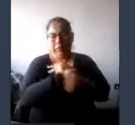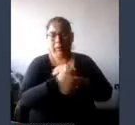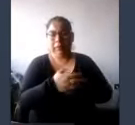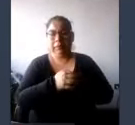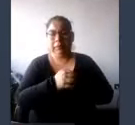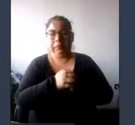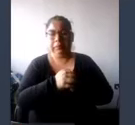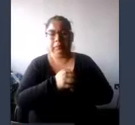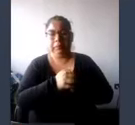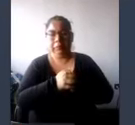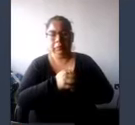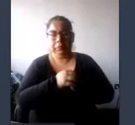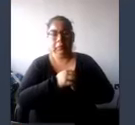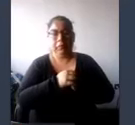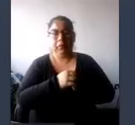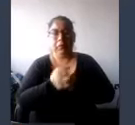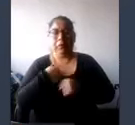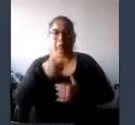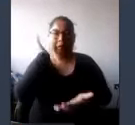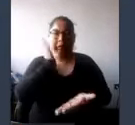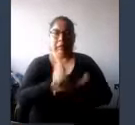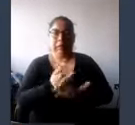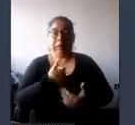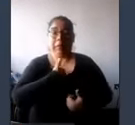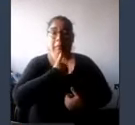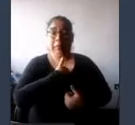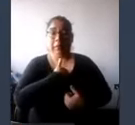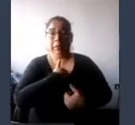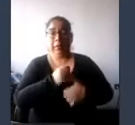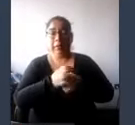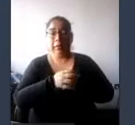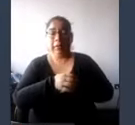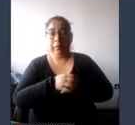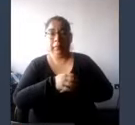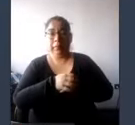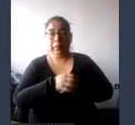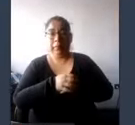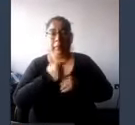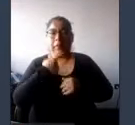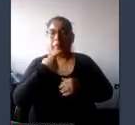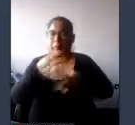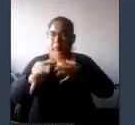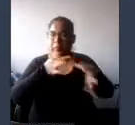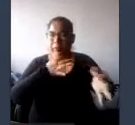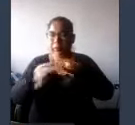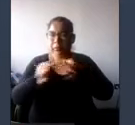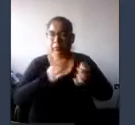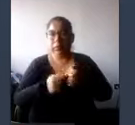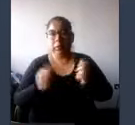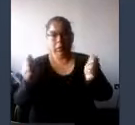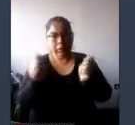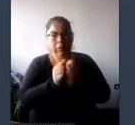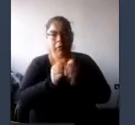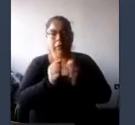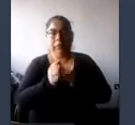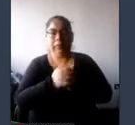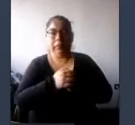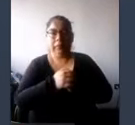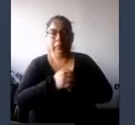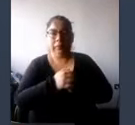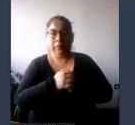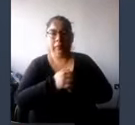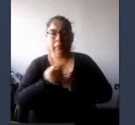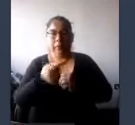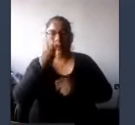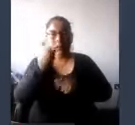y en eso soy bastante radical y me ha costado más de una discusión con las personas